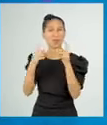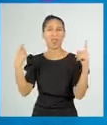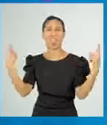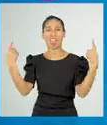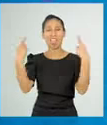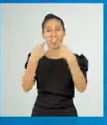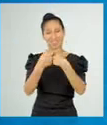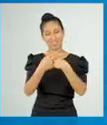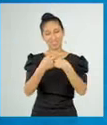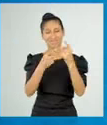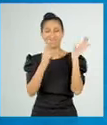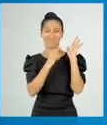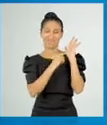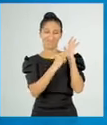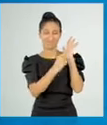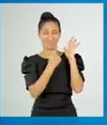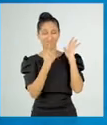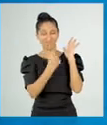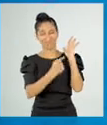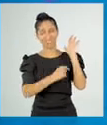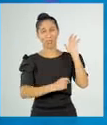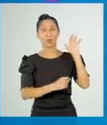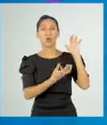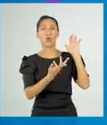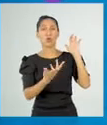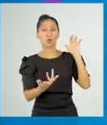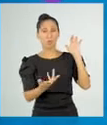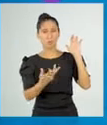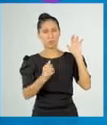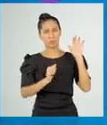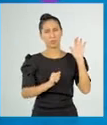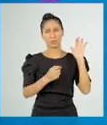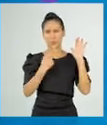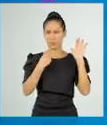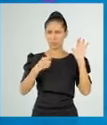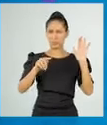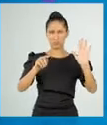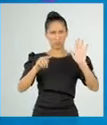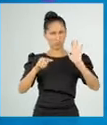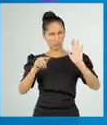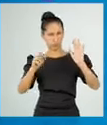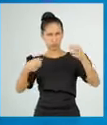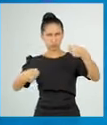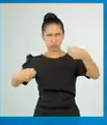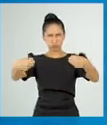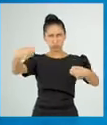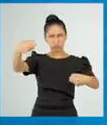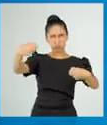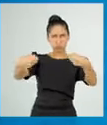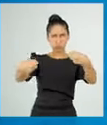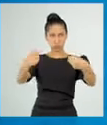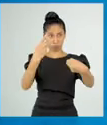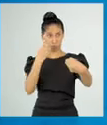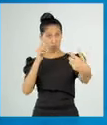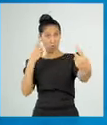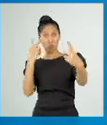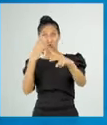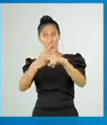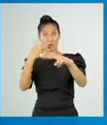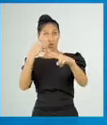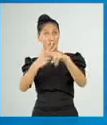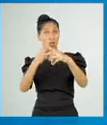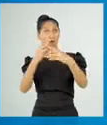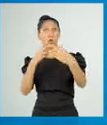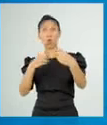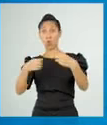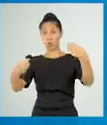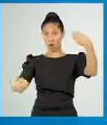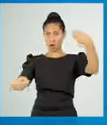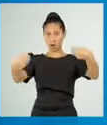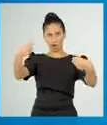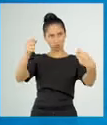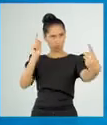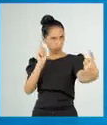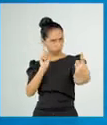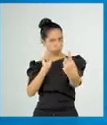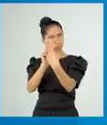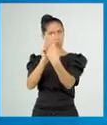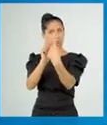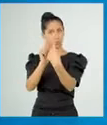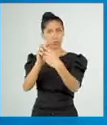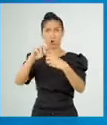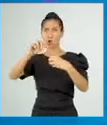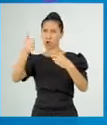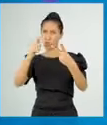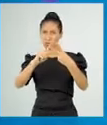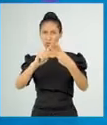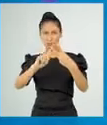Intermitente, izquierdo, encendido. No me sobrepases. Viene un auto de frente. Intermitente,